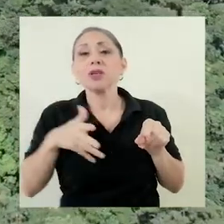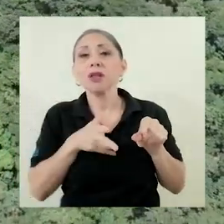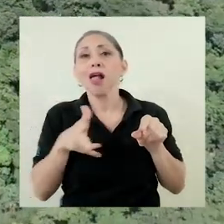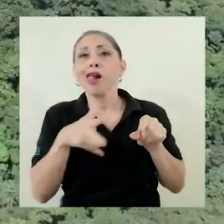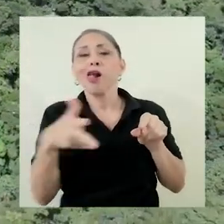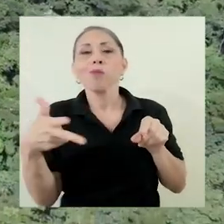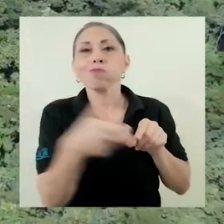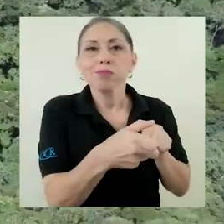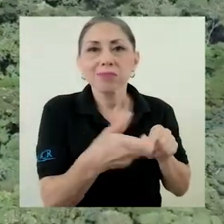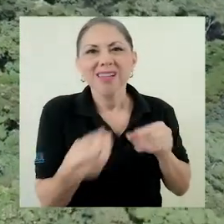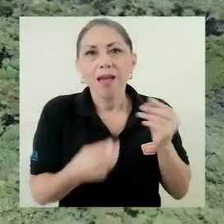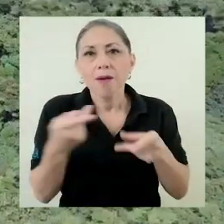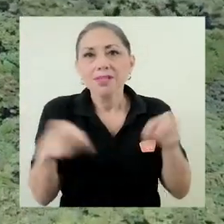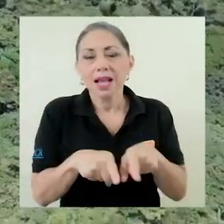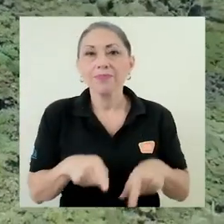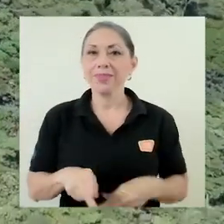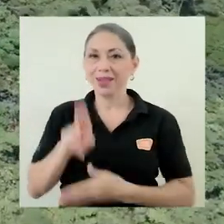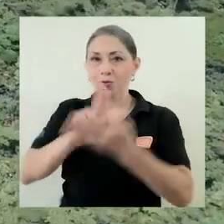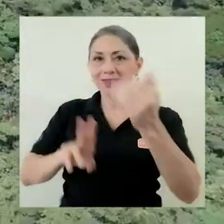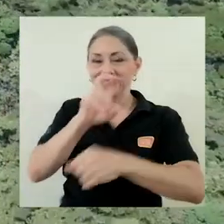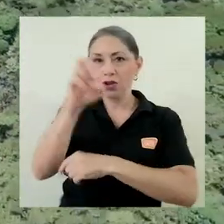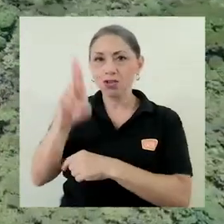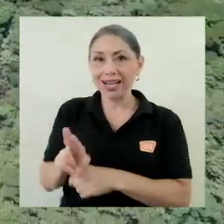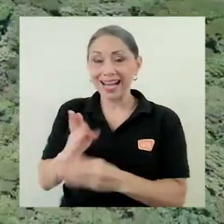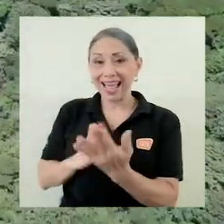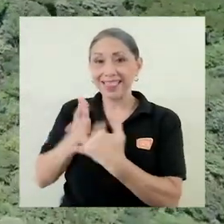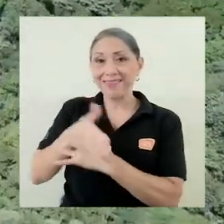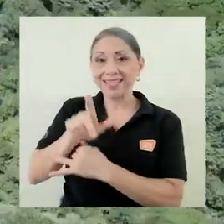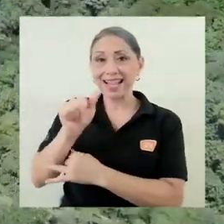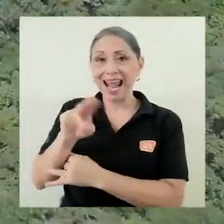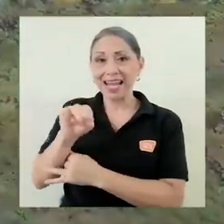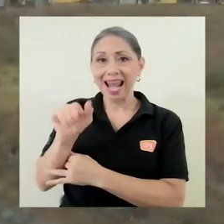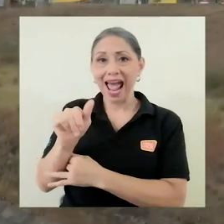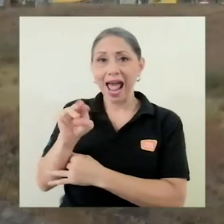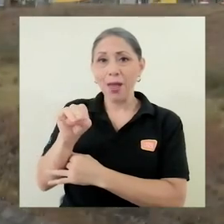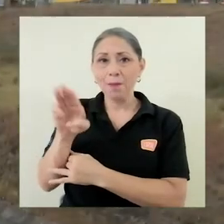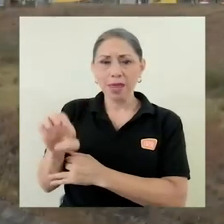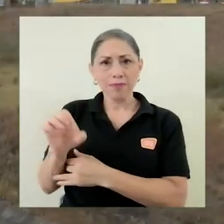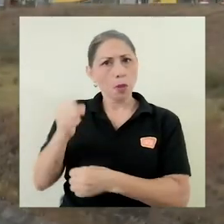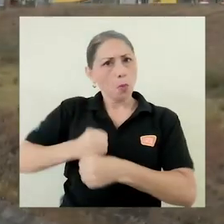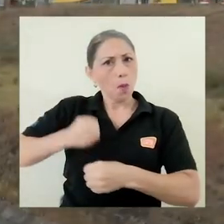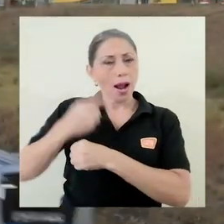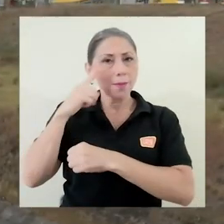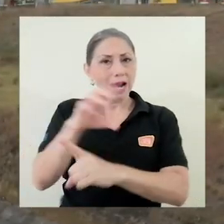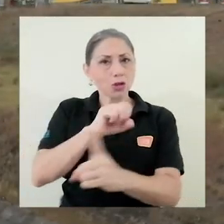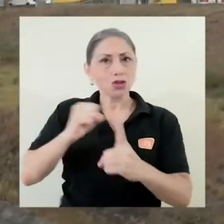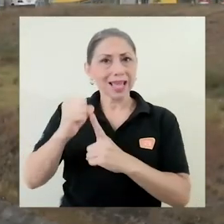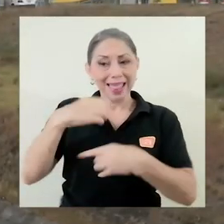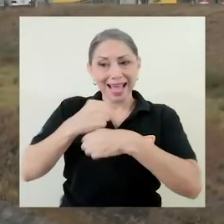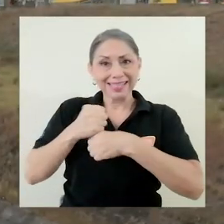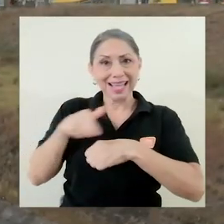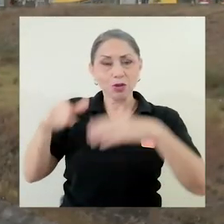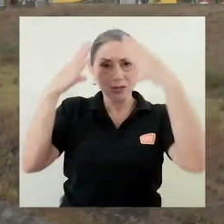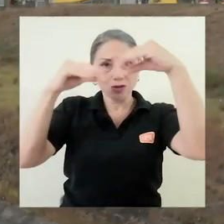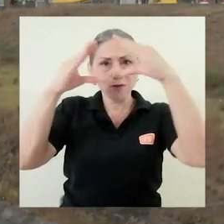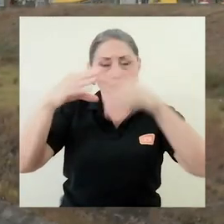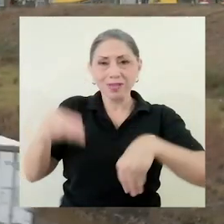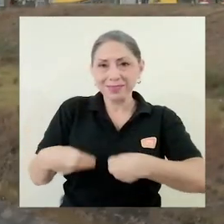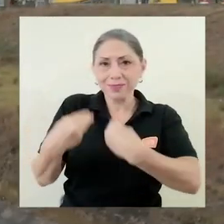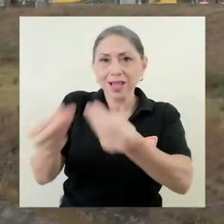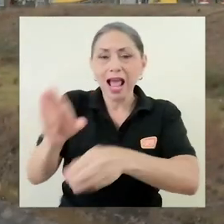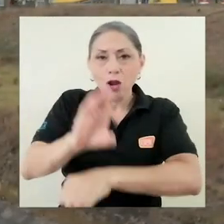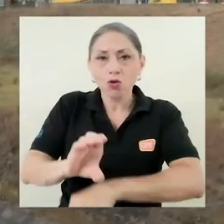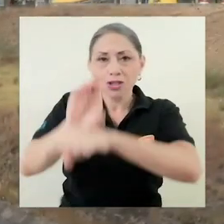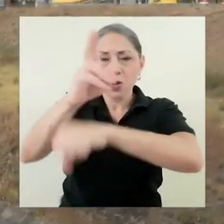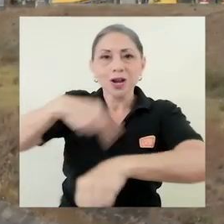Universidad de Costa Rica, a través del Laname, aporta a nuestra sociedad realizando estos informes que se entregan al Consejo Nacional